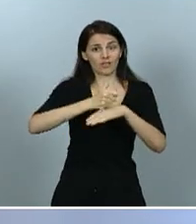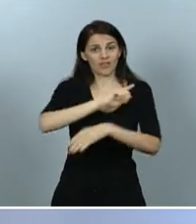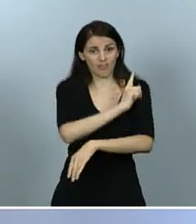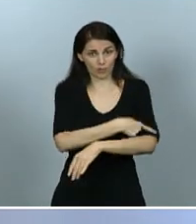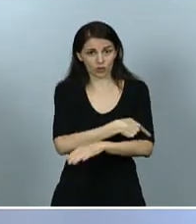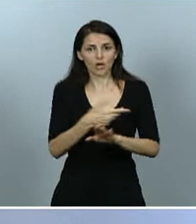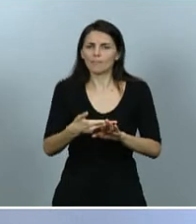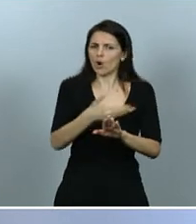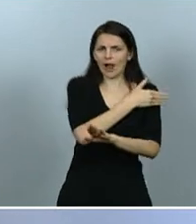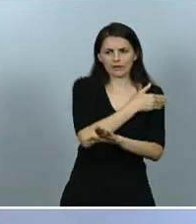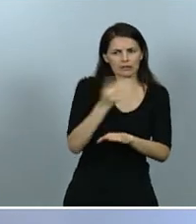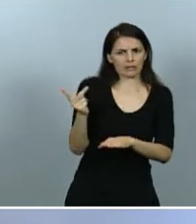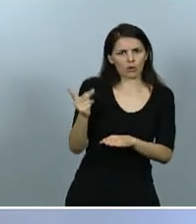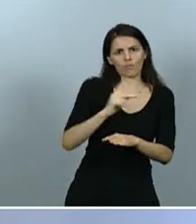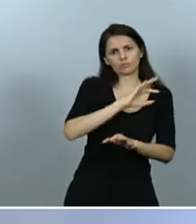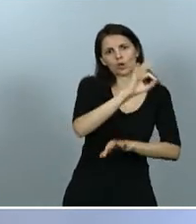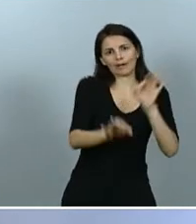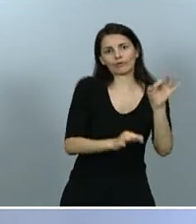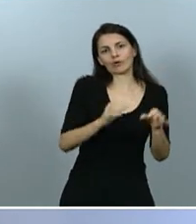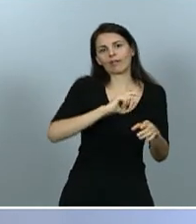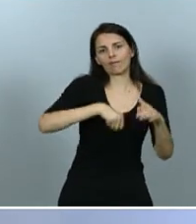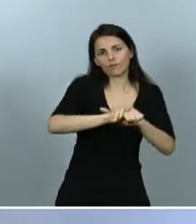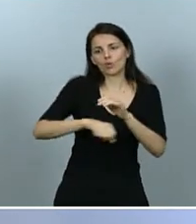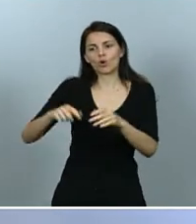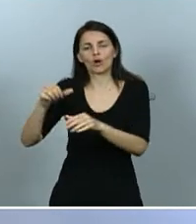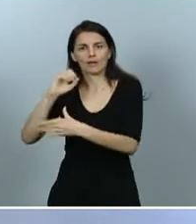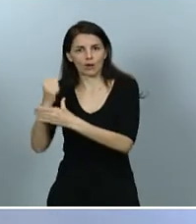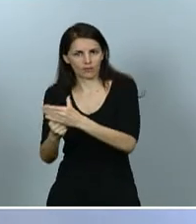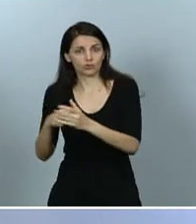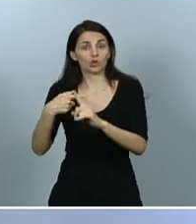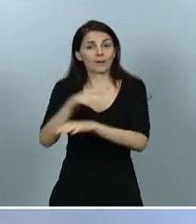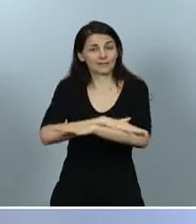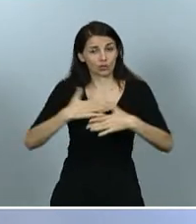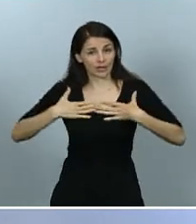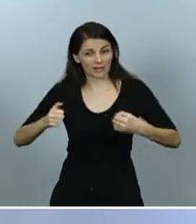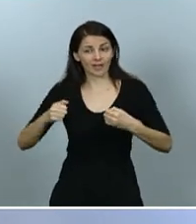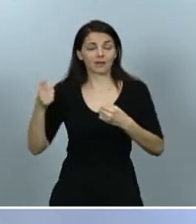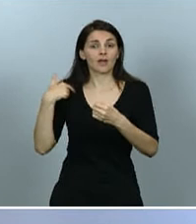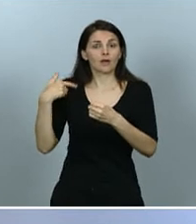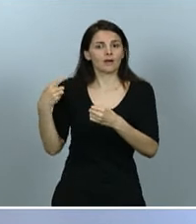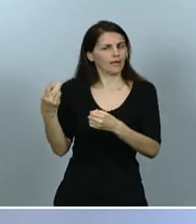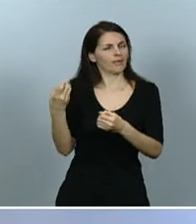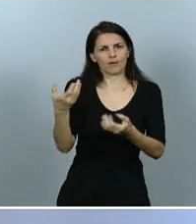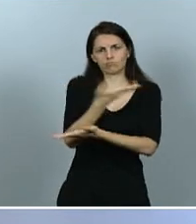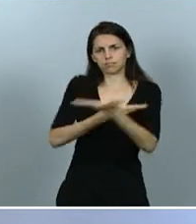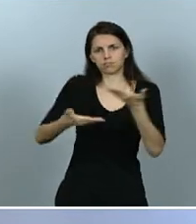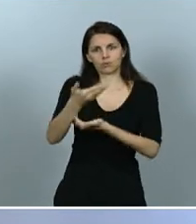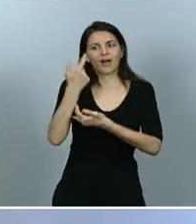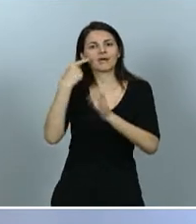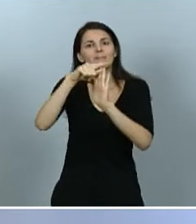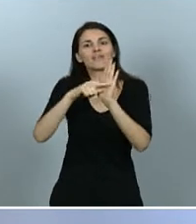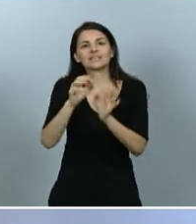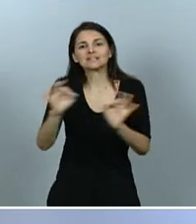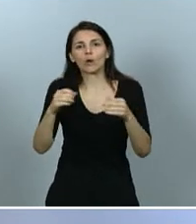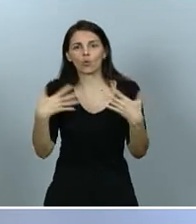competiciones, con las comunidades autónomas y con el Ministerio de Sanidad, la excepción me parece pertinente destacarla ante todos ustedes. También